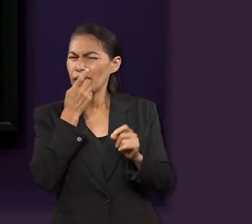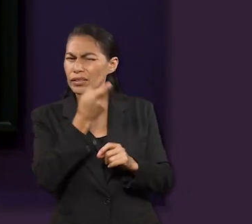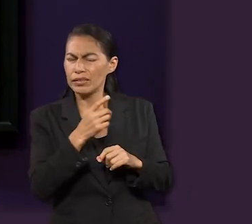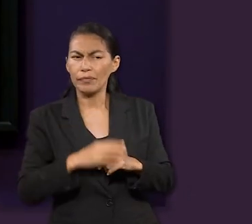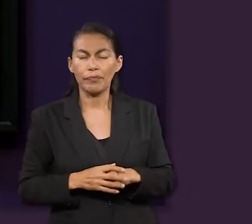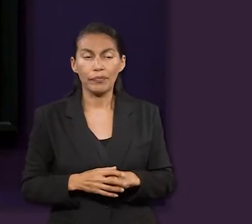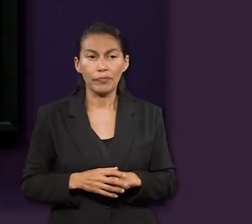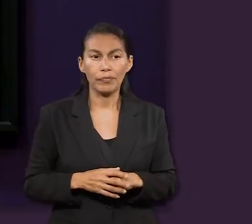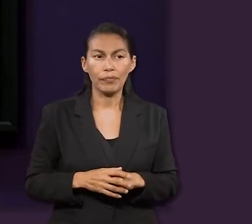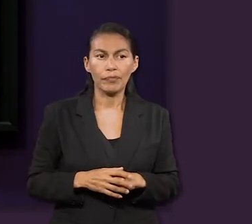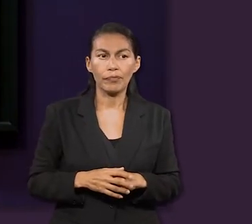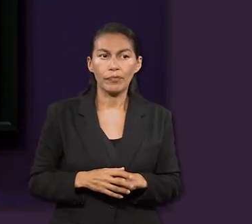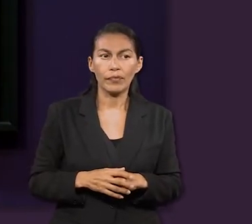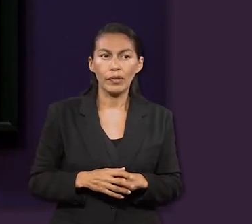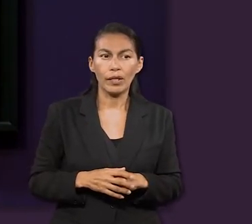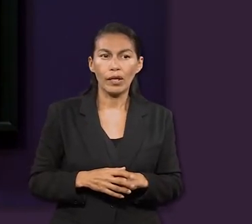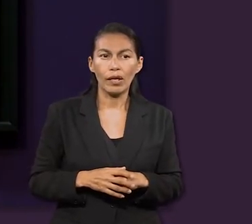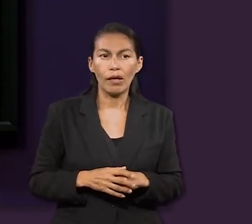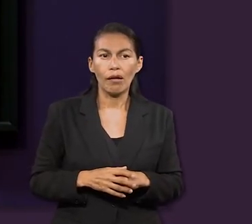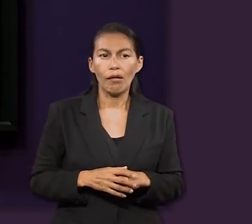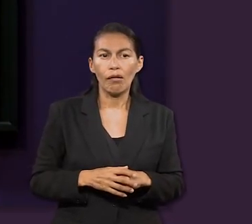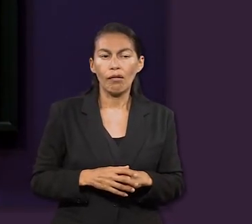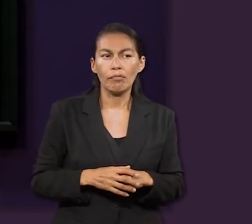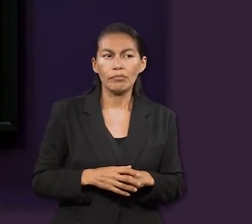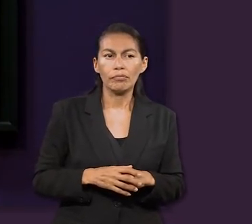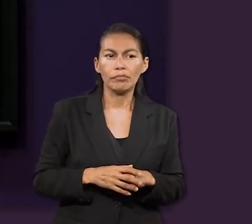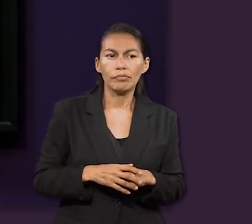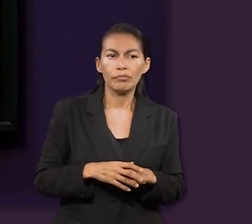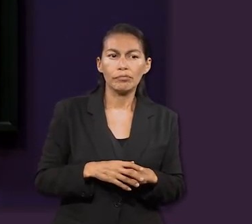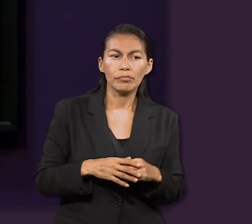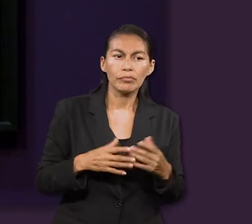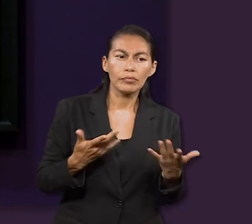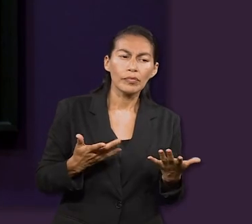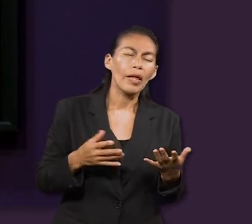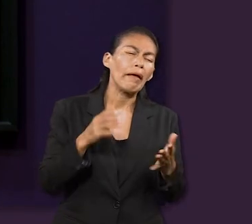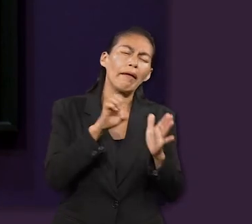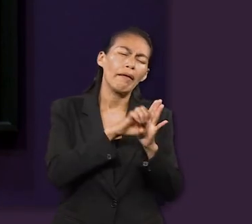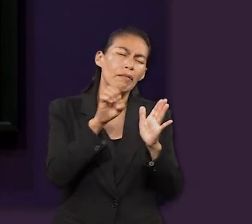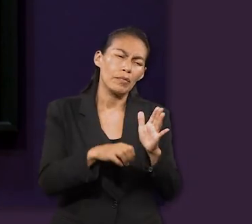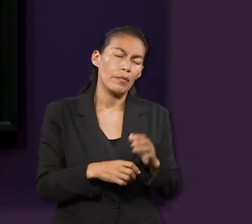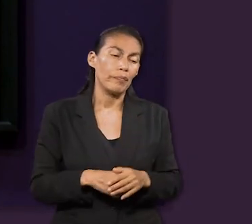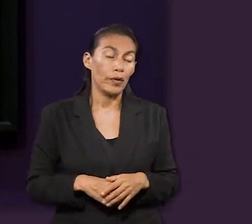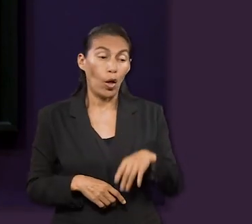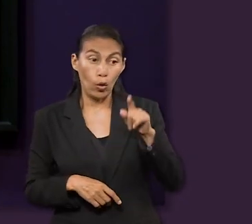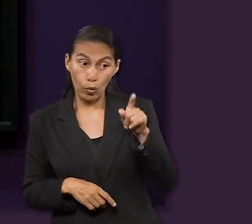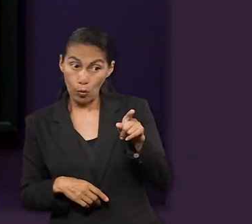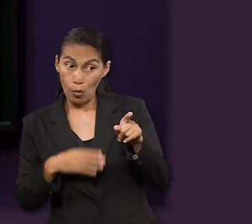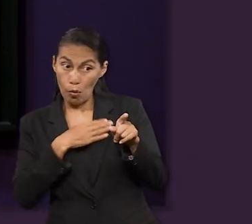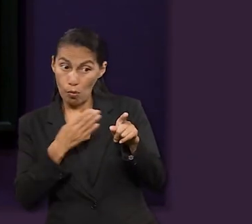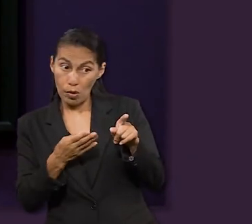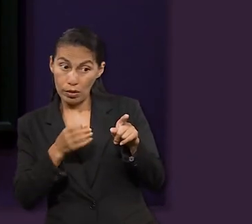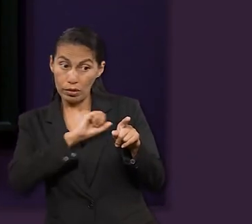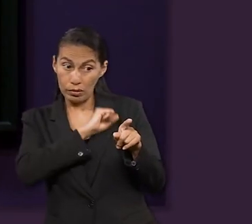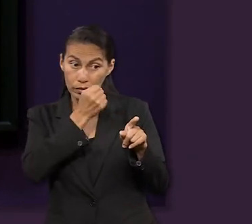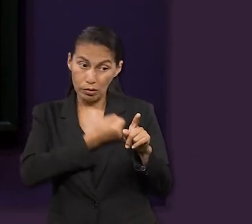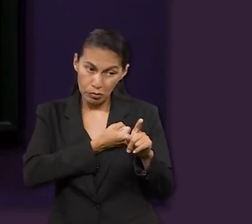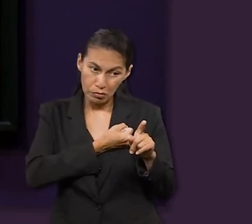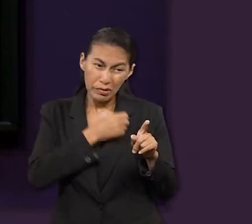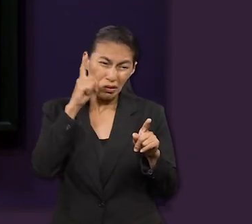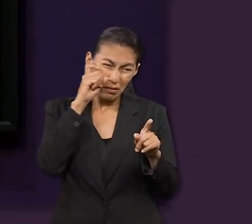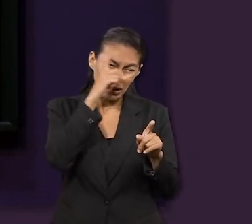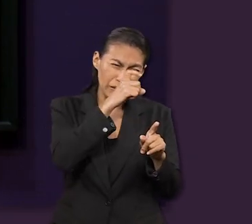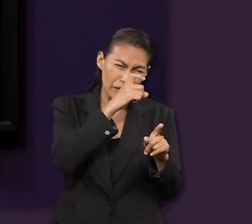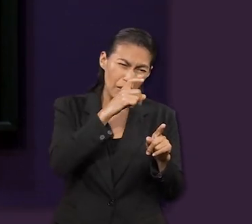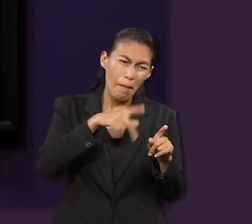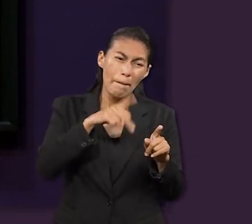porque comparaba diferentes situaciones, ¿no? Si quieres tener buena salud, es